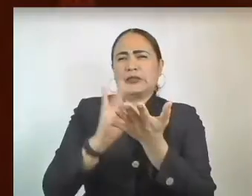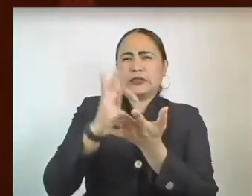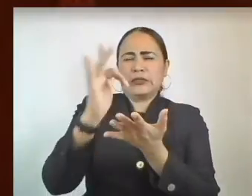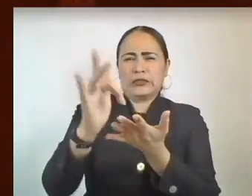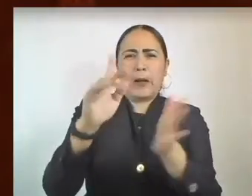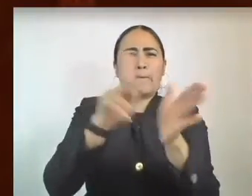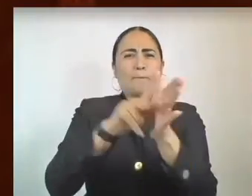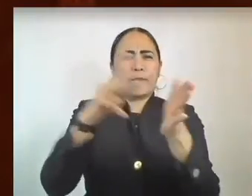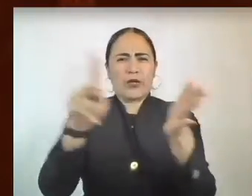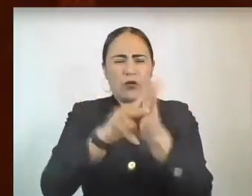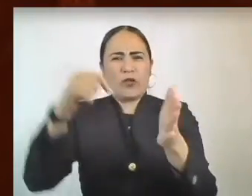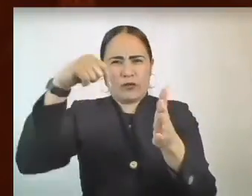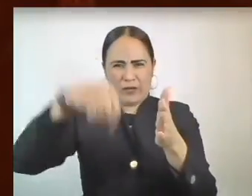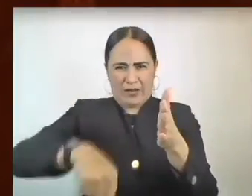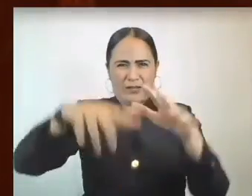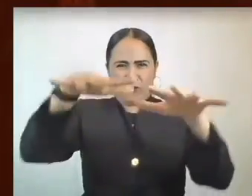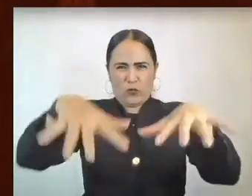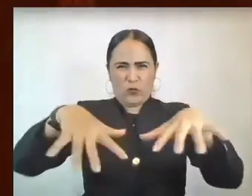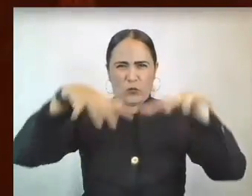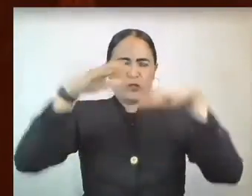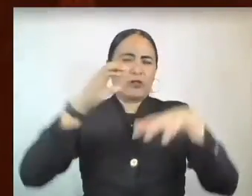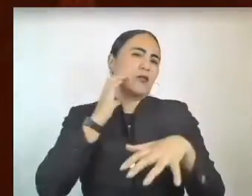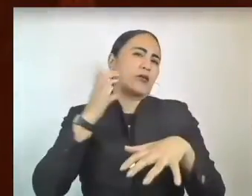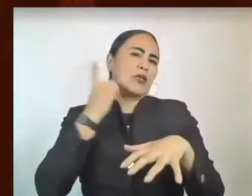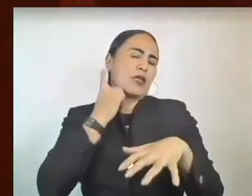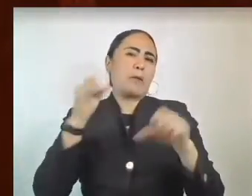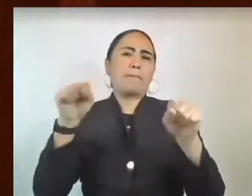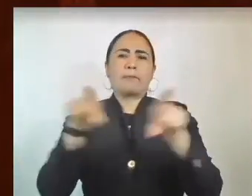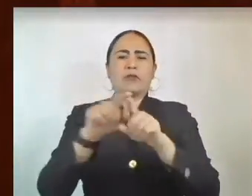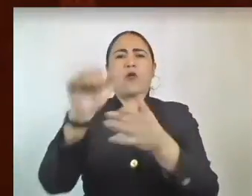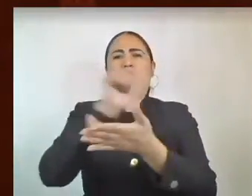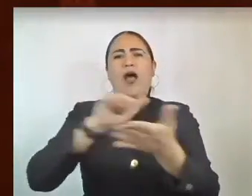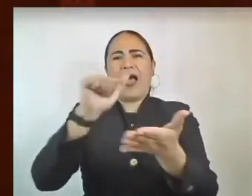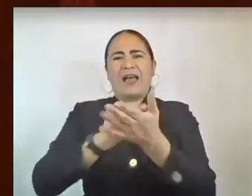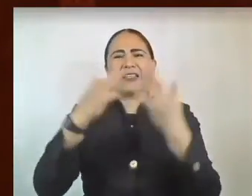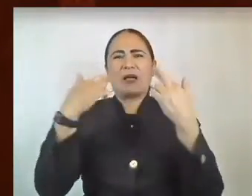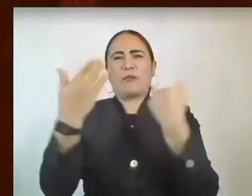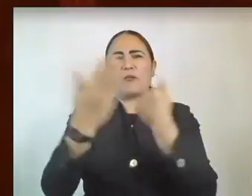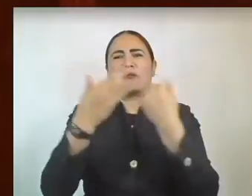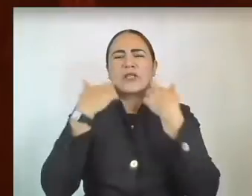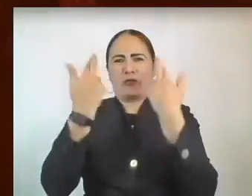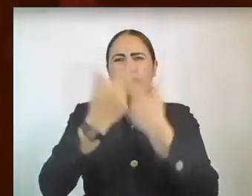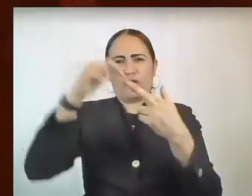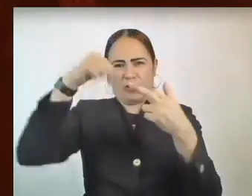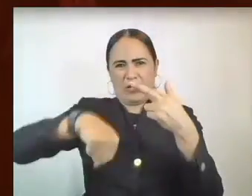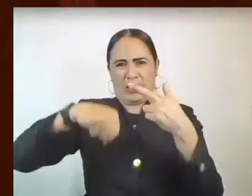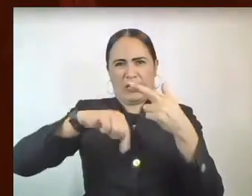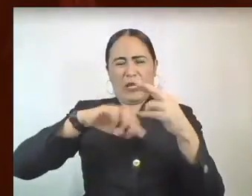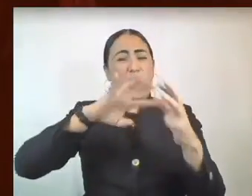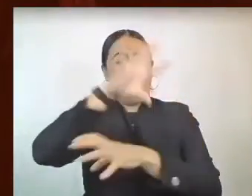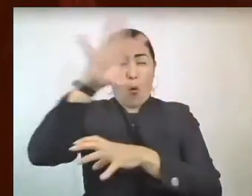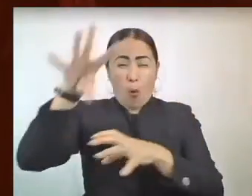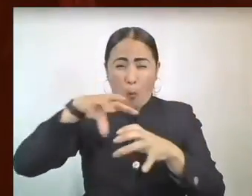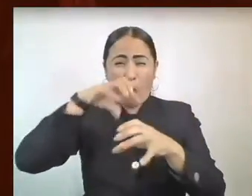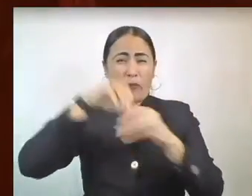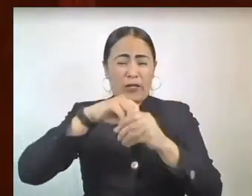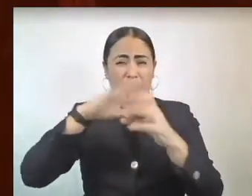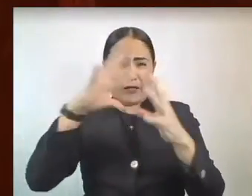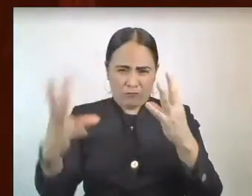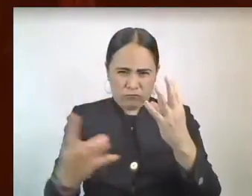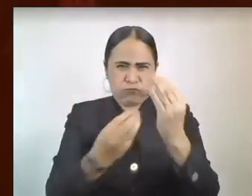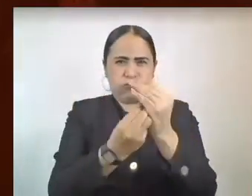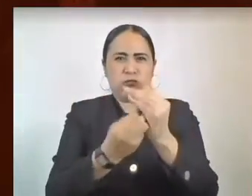Parlamentaria como en el acta de la presente sesión sea incluida de manera íntegra. Es cuanto.